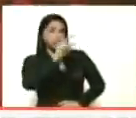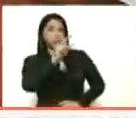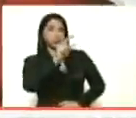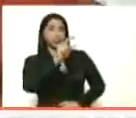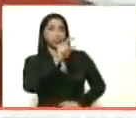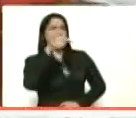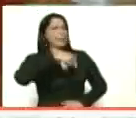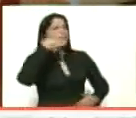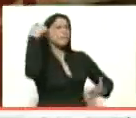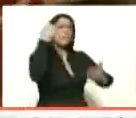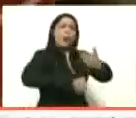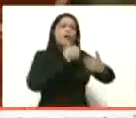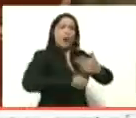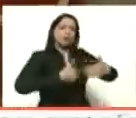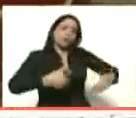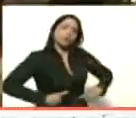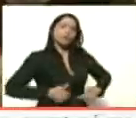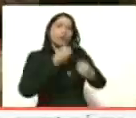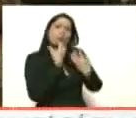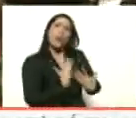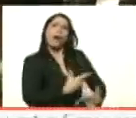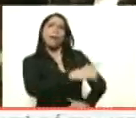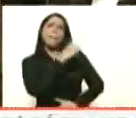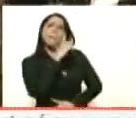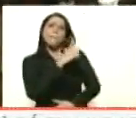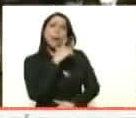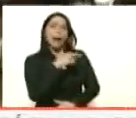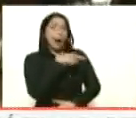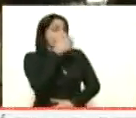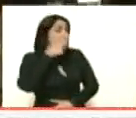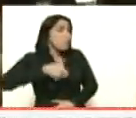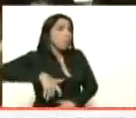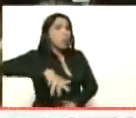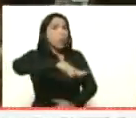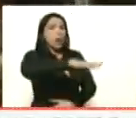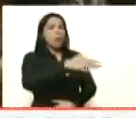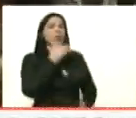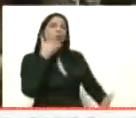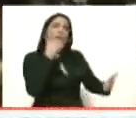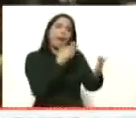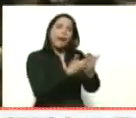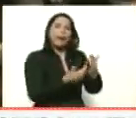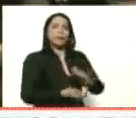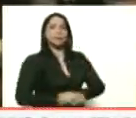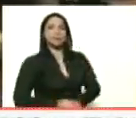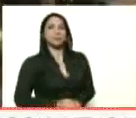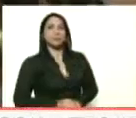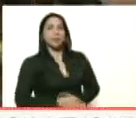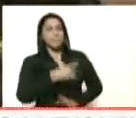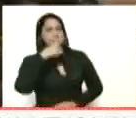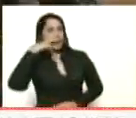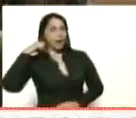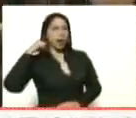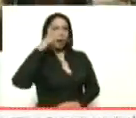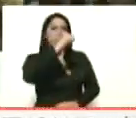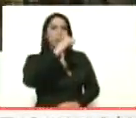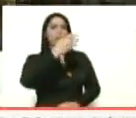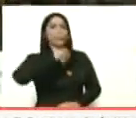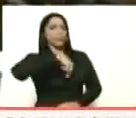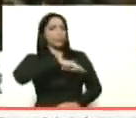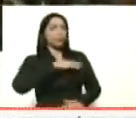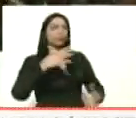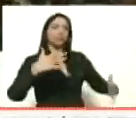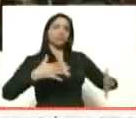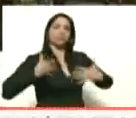que ha batallado en las buenas y en las malas. Este es tu pueblo. Gracias, Nicolás. Estamos muy